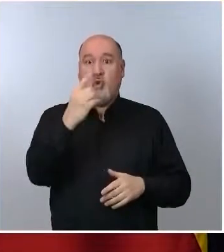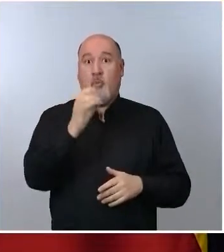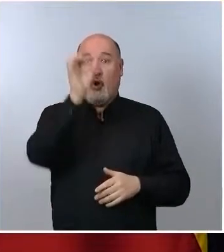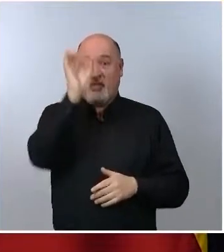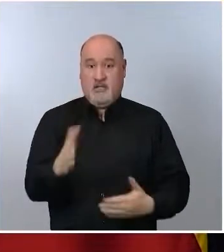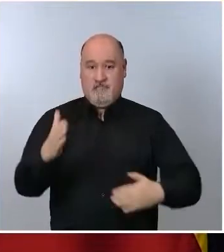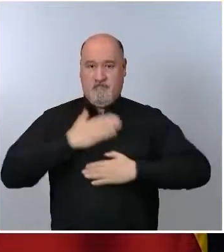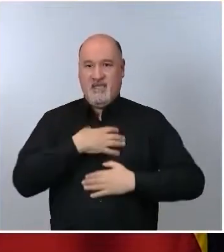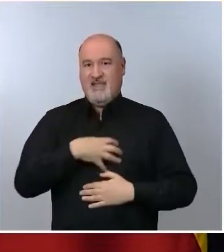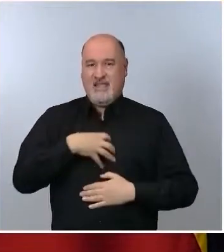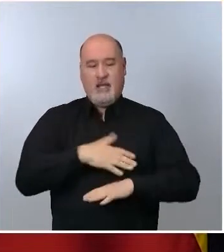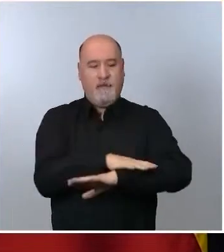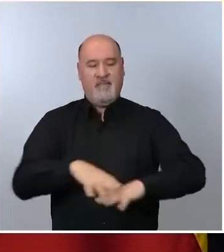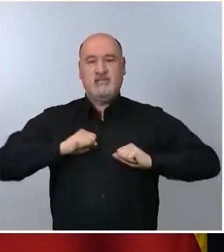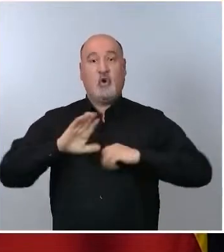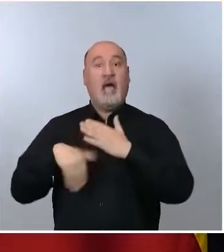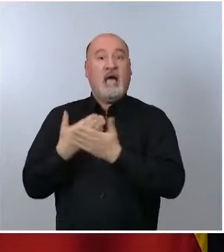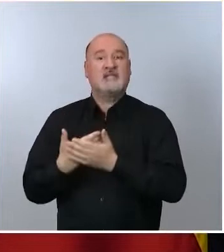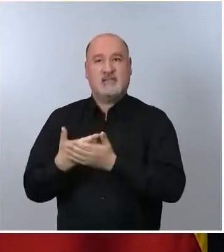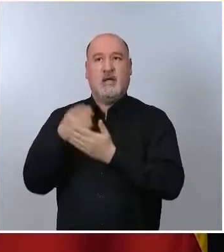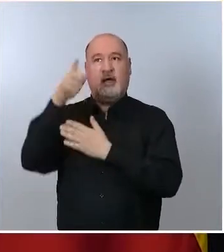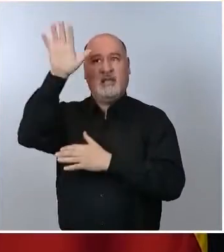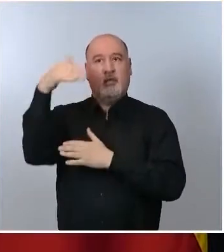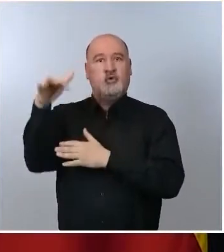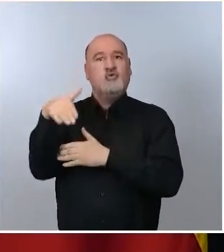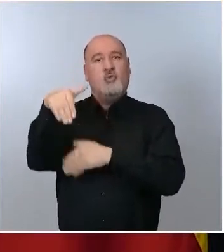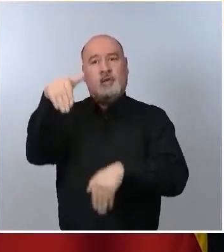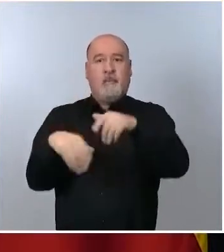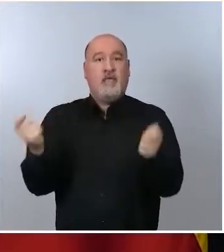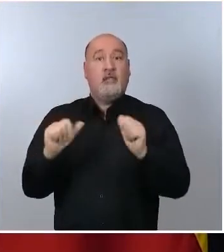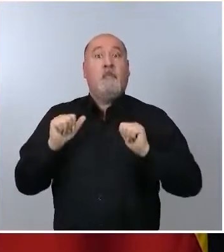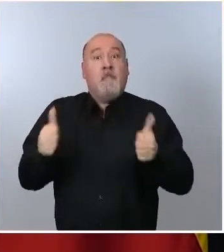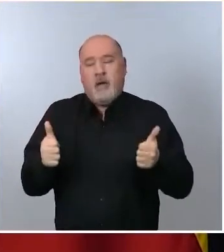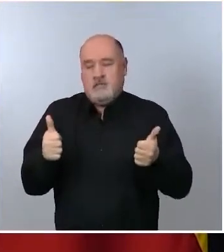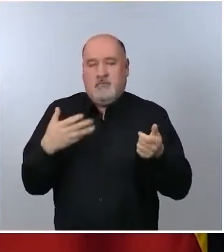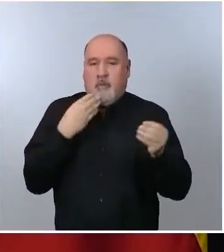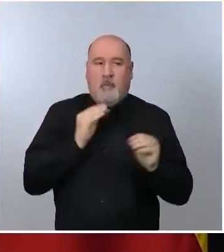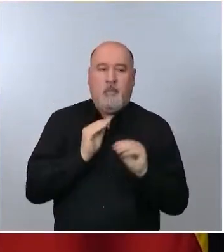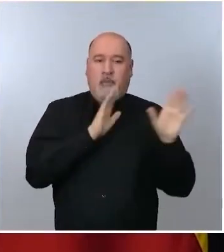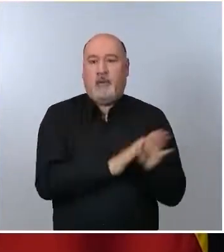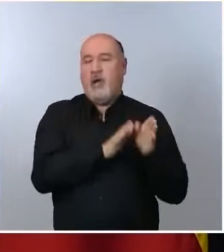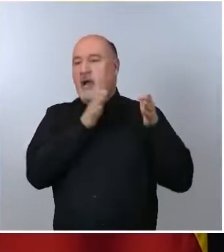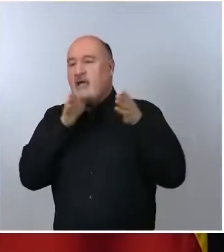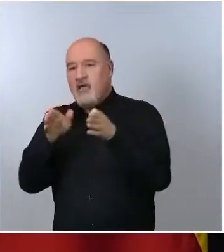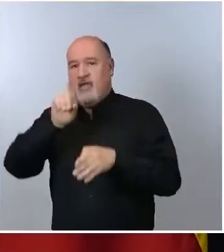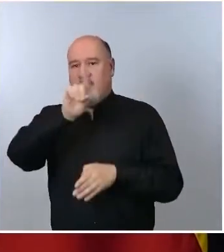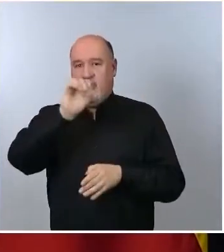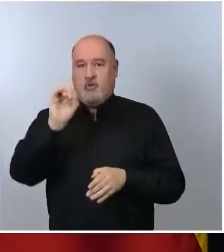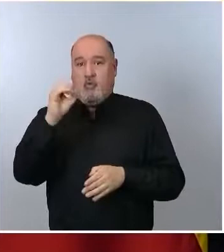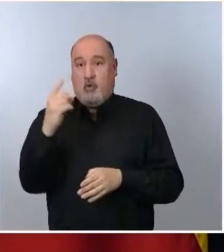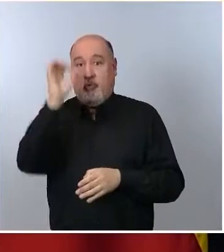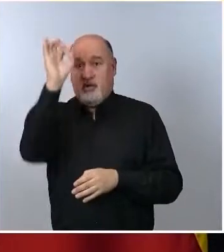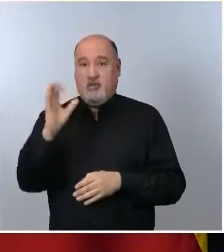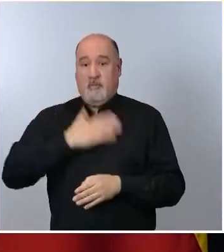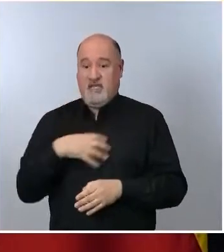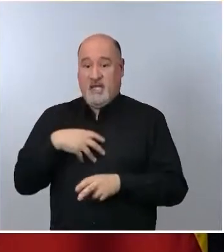de ministro hasta que empezara la campaña electoral, y en ese momento me centraría al 101% en mi nueva tarea, y es lo que estoy haciendo. Yo no